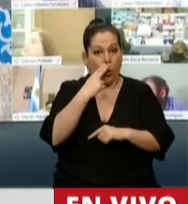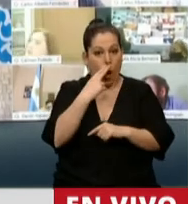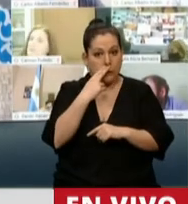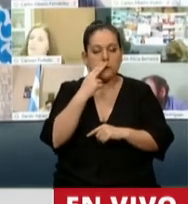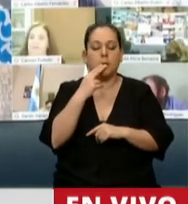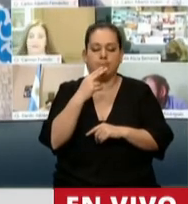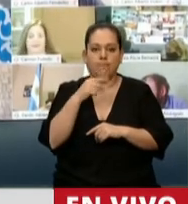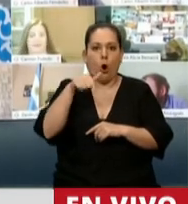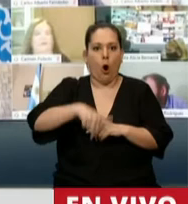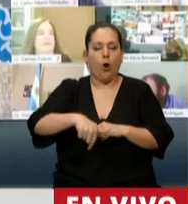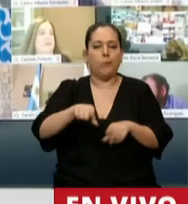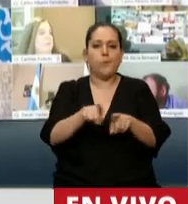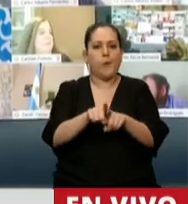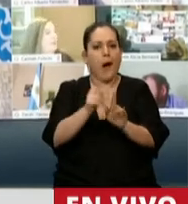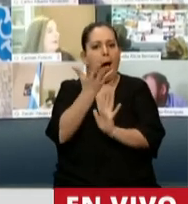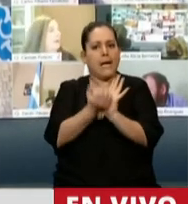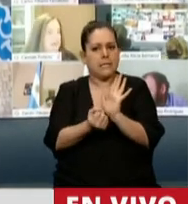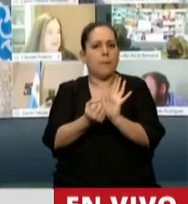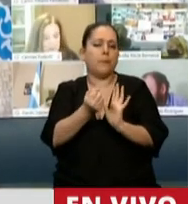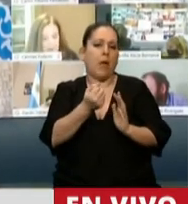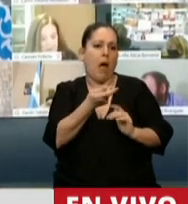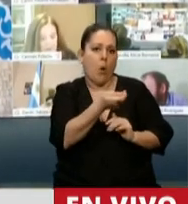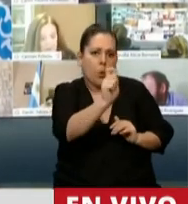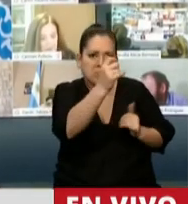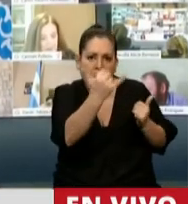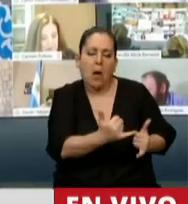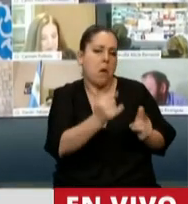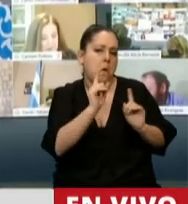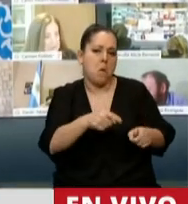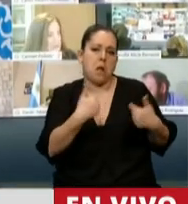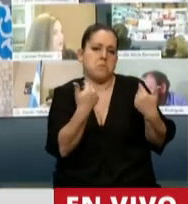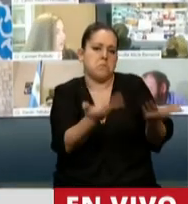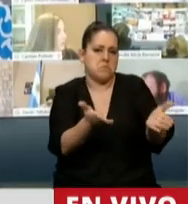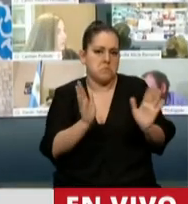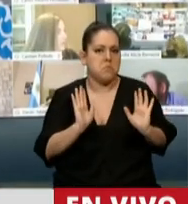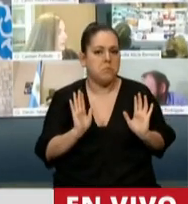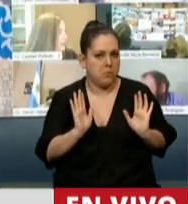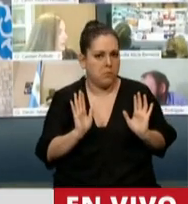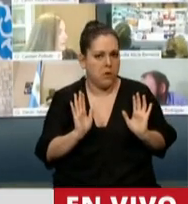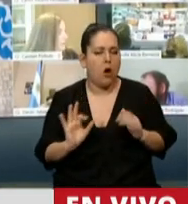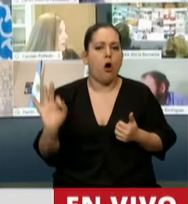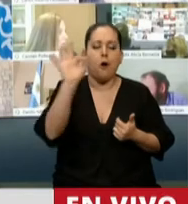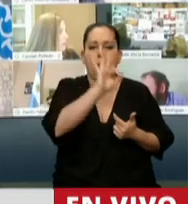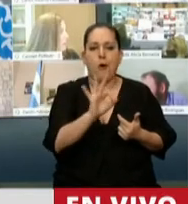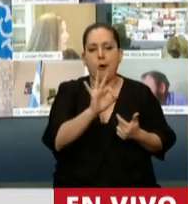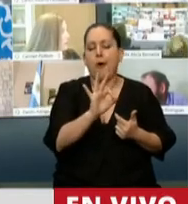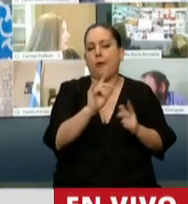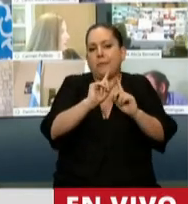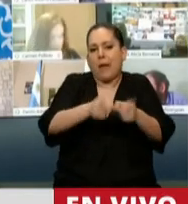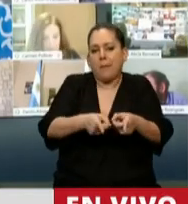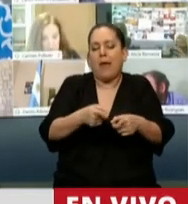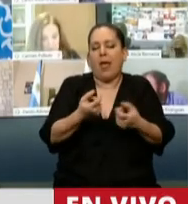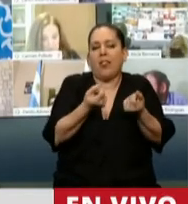acepta que tengan un procedimiento abierto sin requerir sentencia firme, sino que también